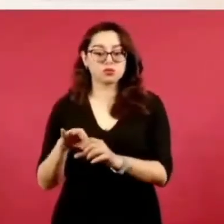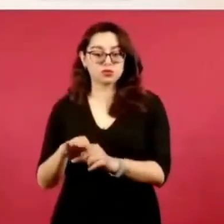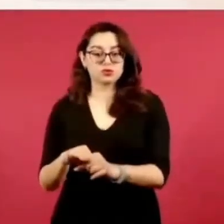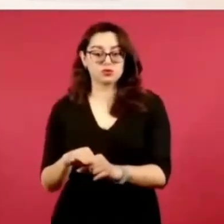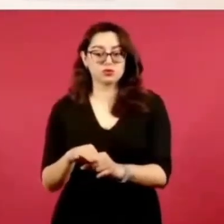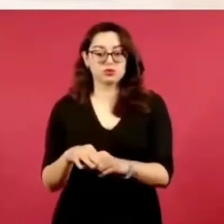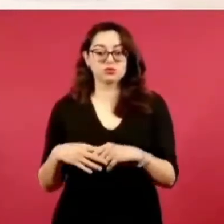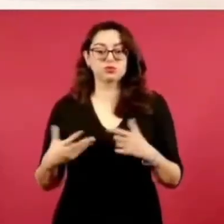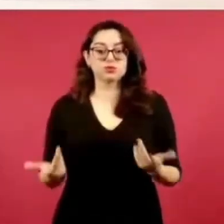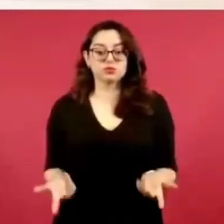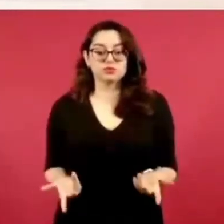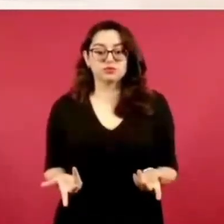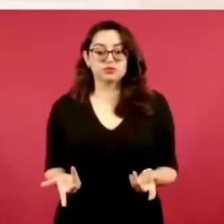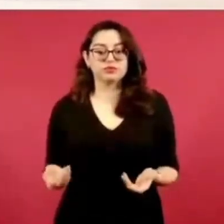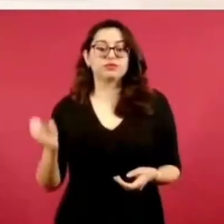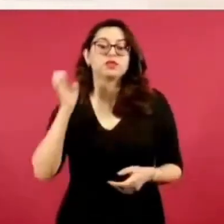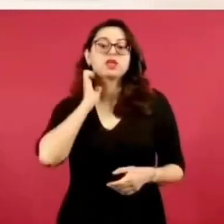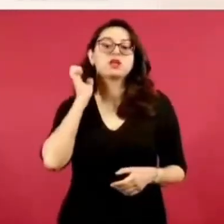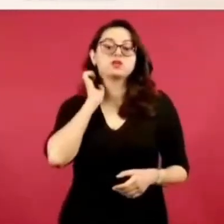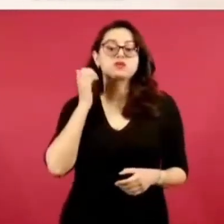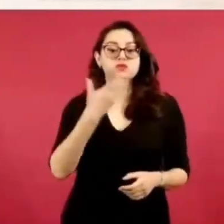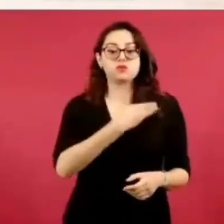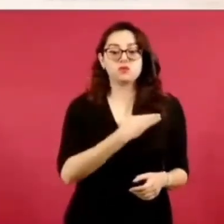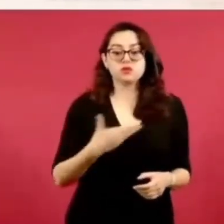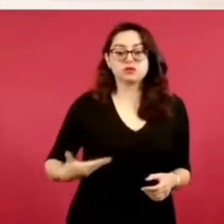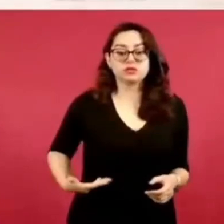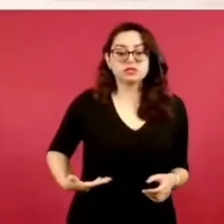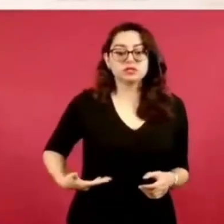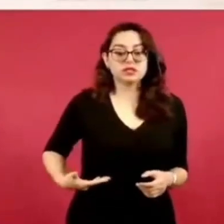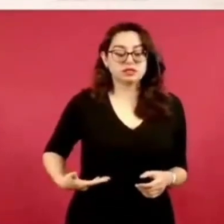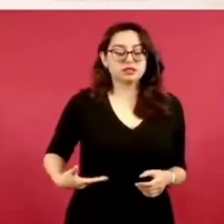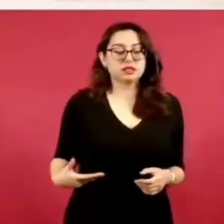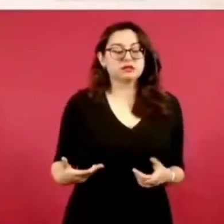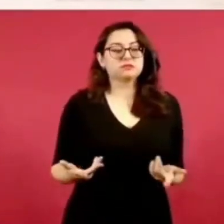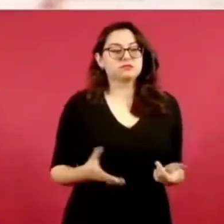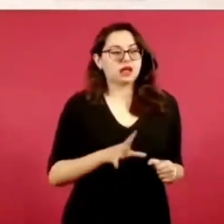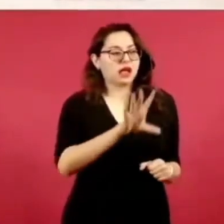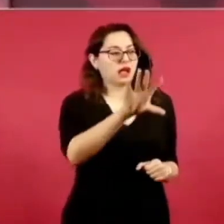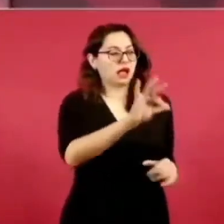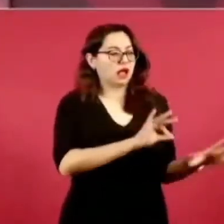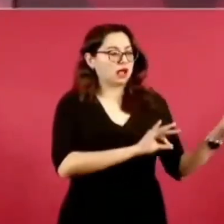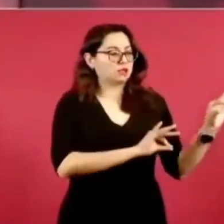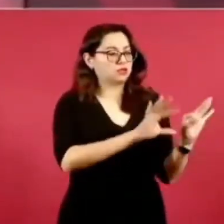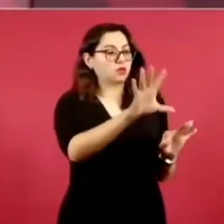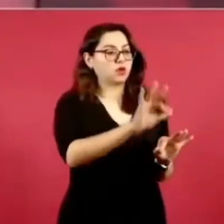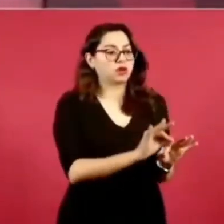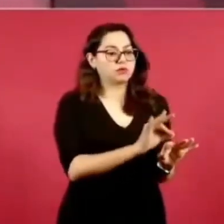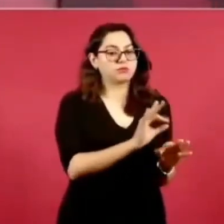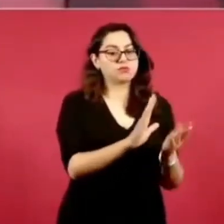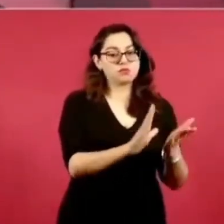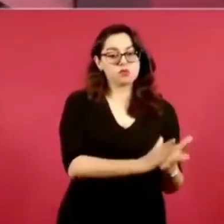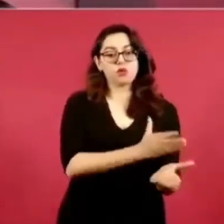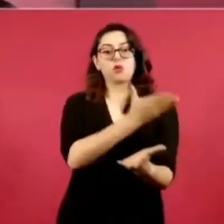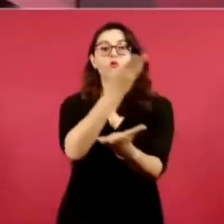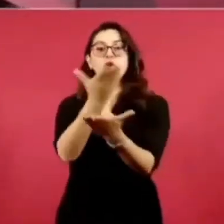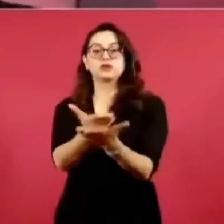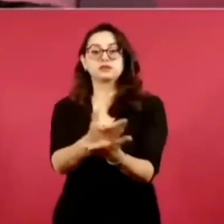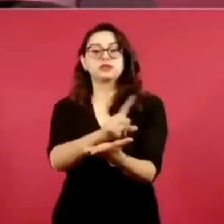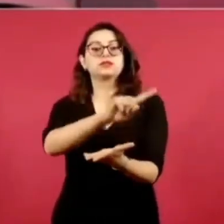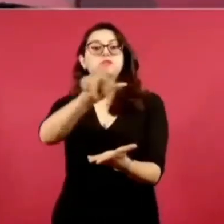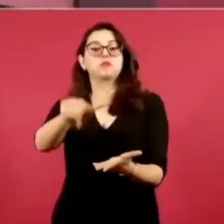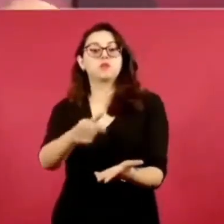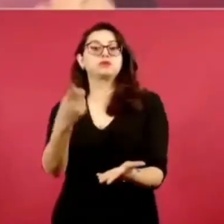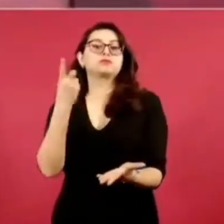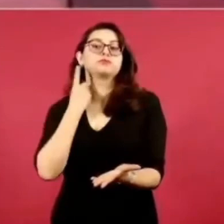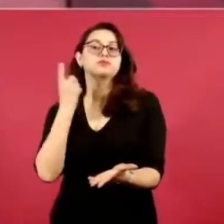Ejecutivo quien propone al Legislativo y ahí